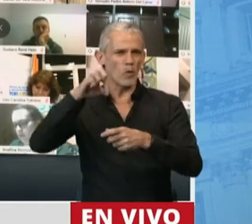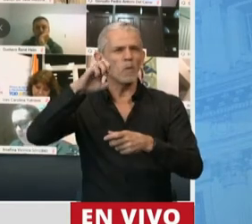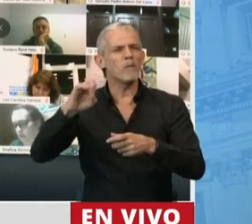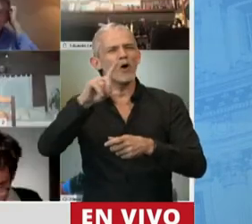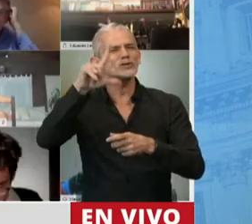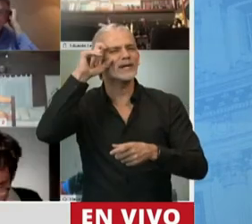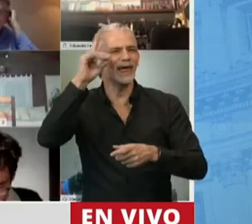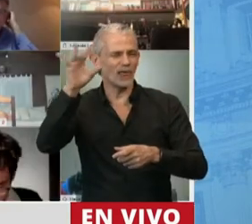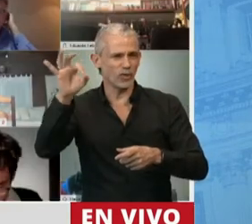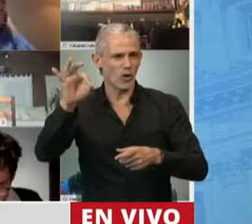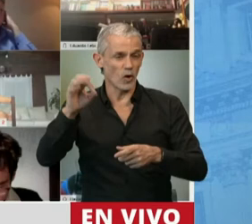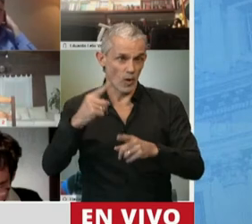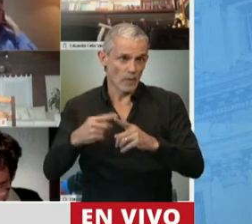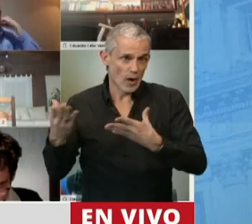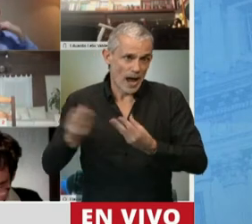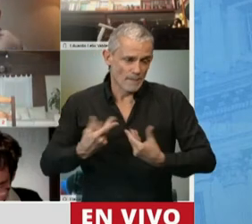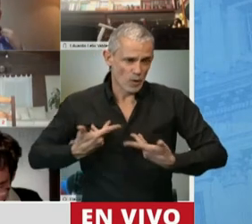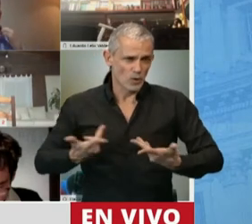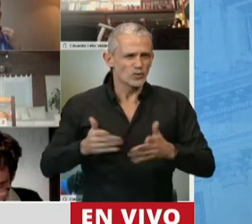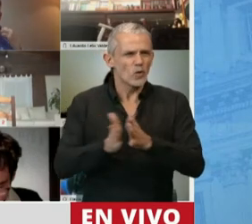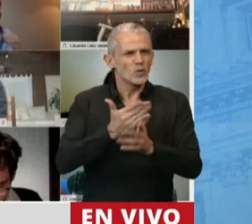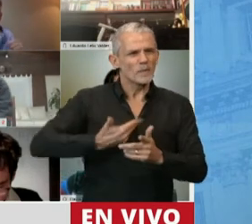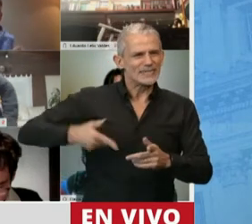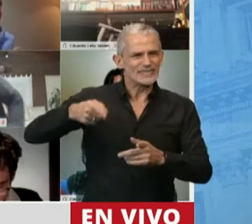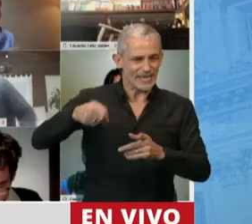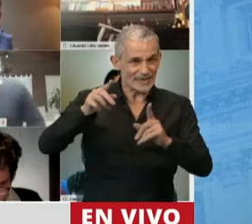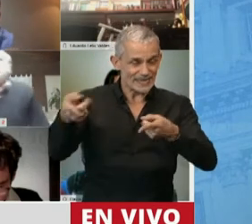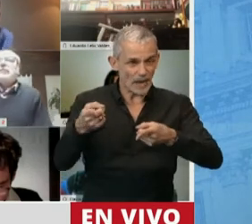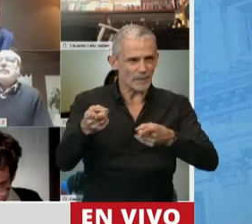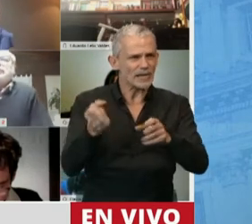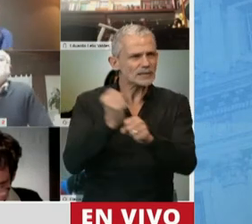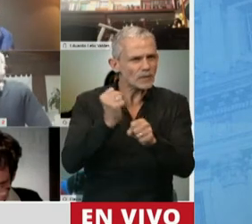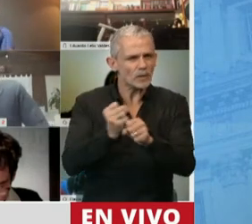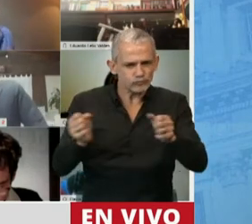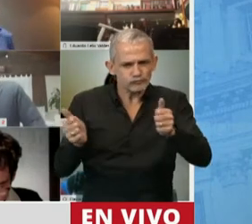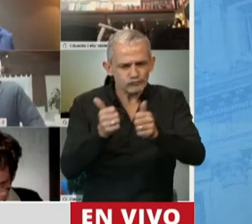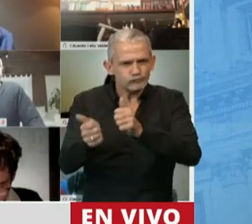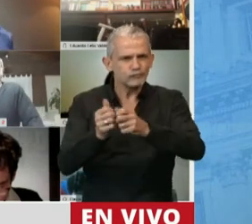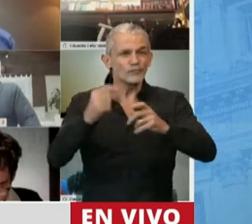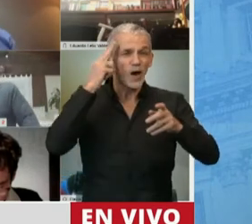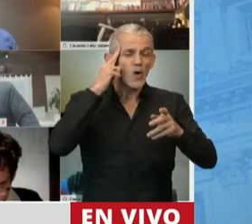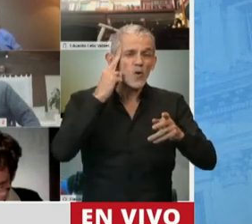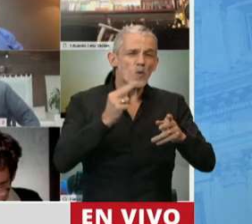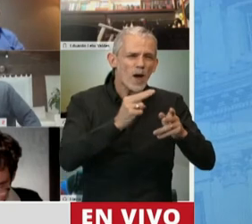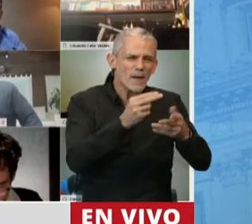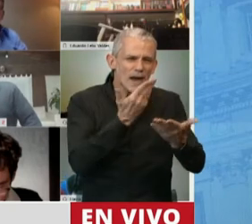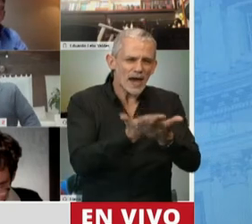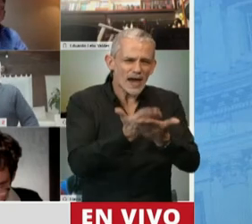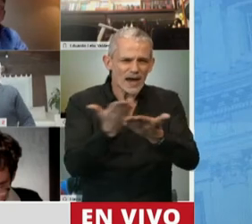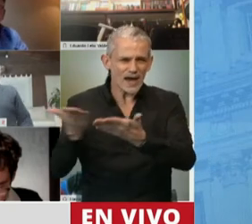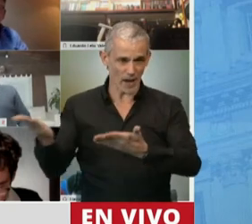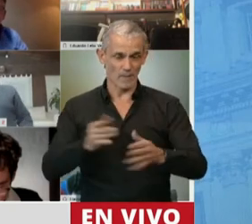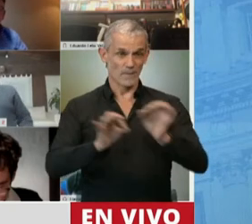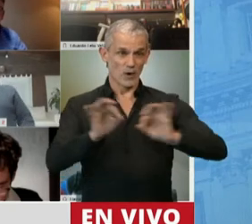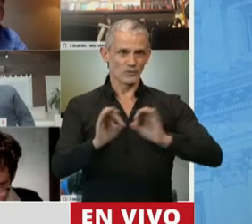proyecto y por junto con el Presidente haber trabajado para lograr un consenso de los nueve proyectos presentados y hoy